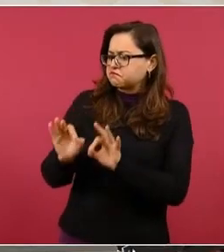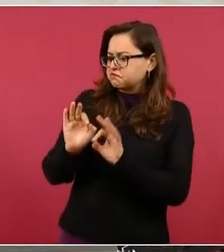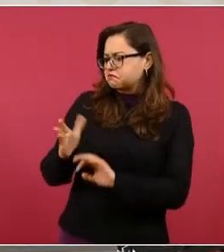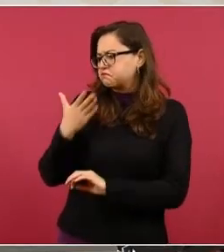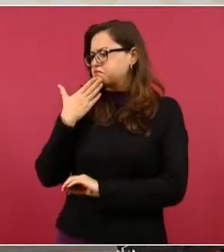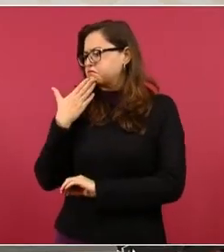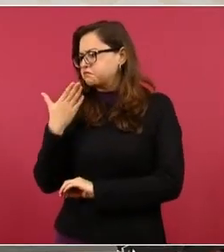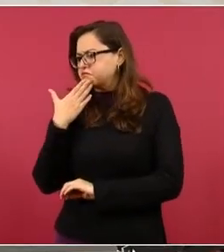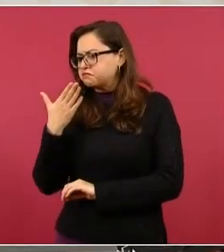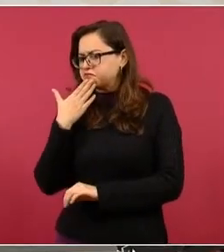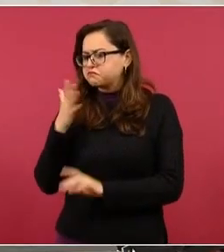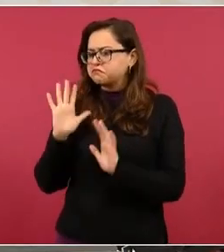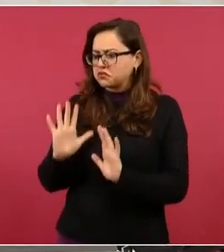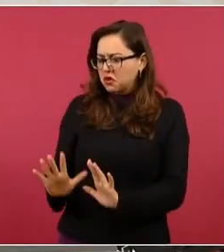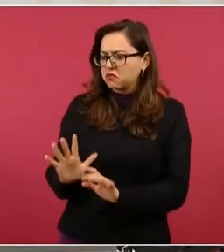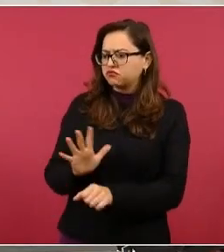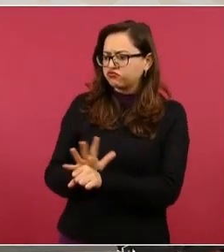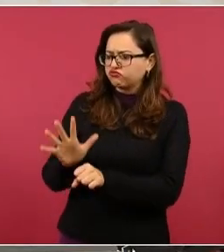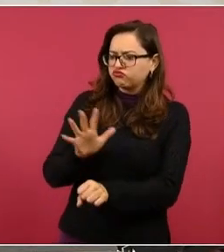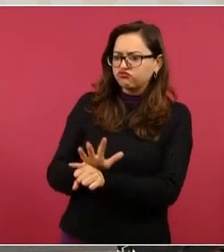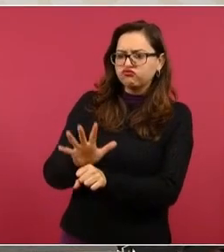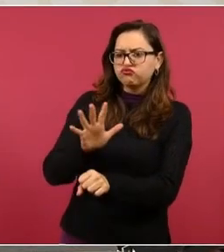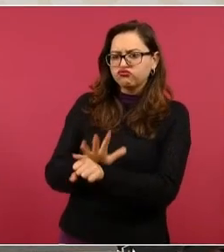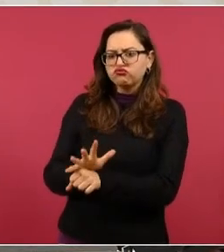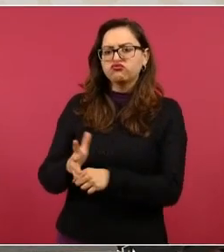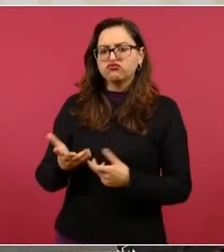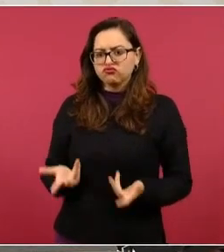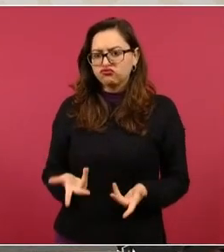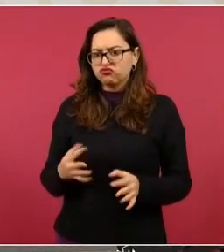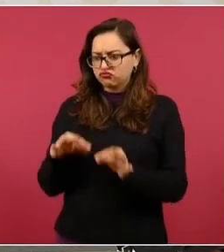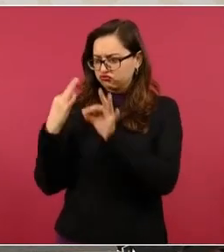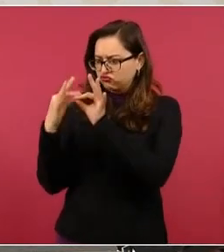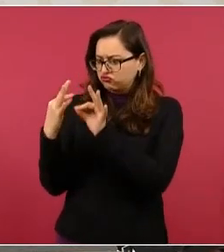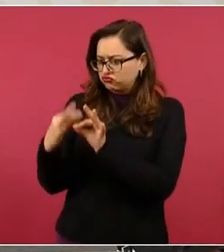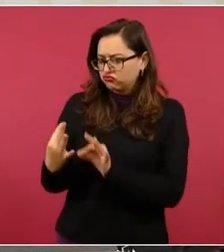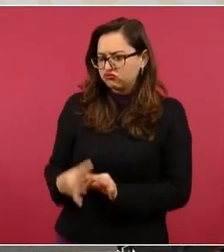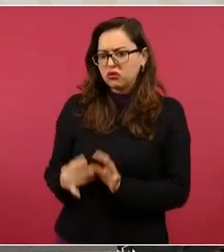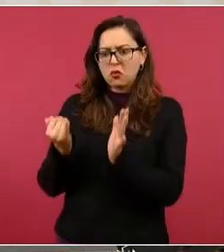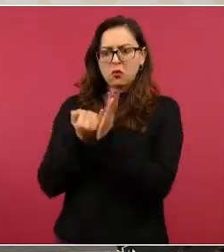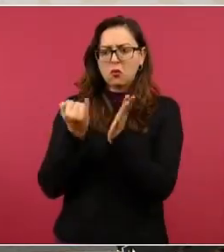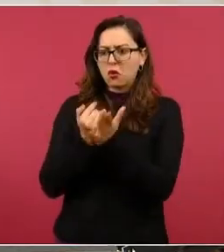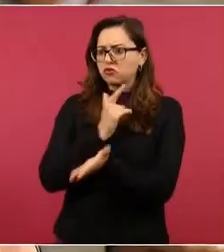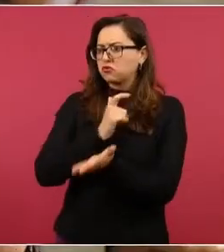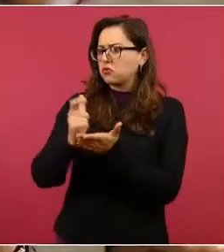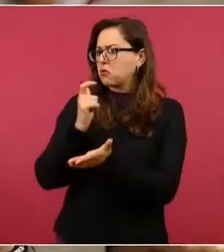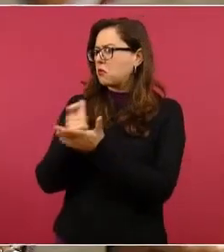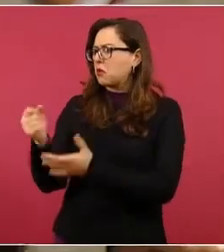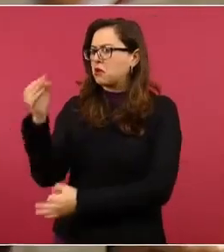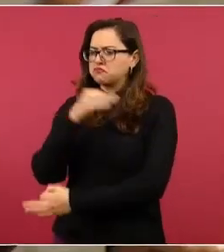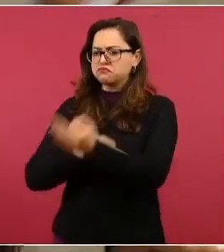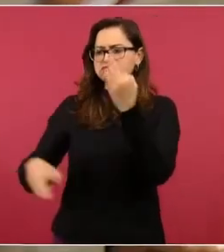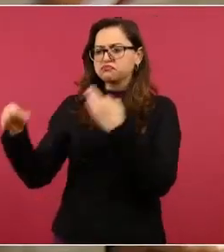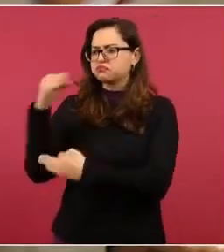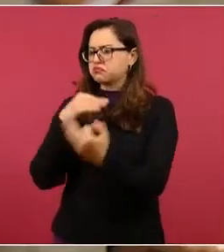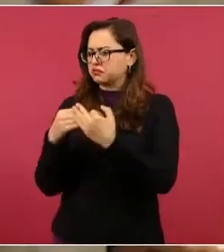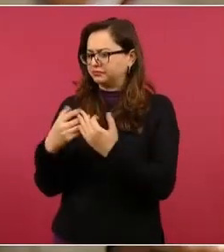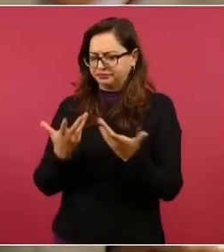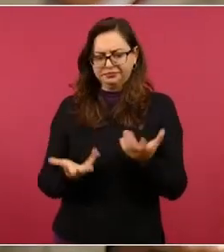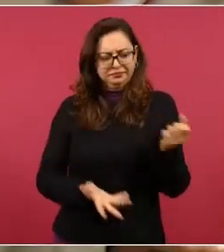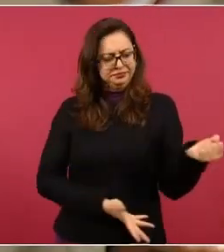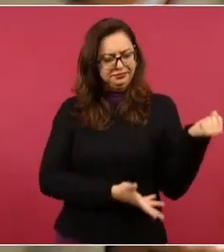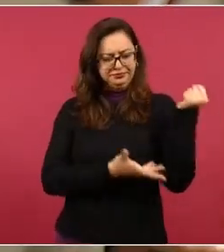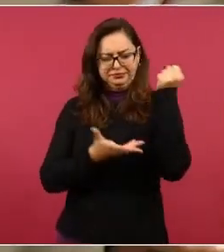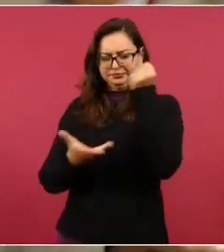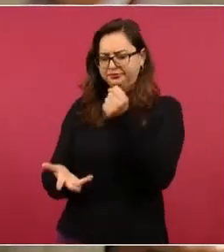sanas, hay una disciplina fiscal, y entonces se le concedió un